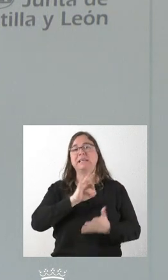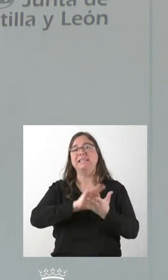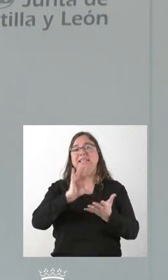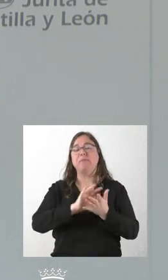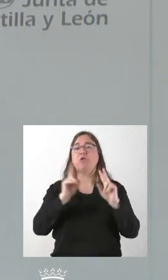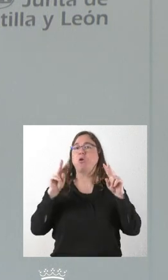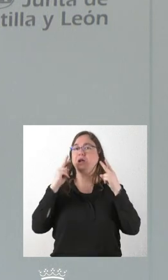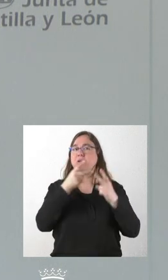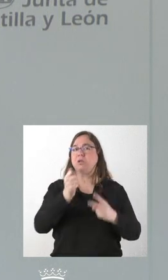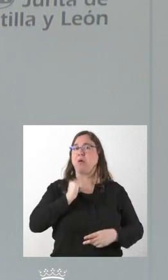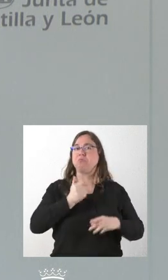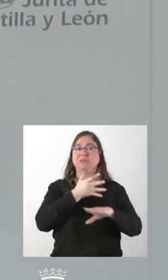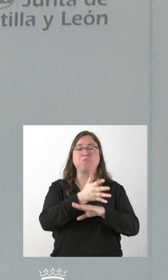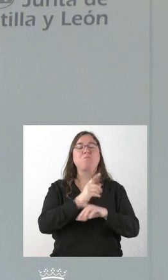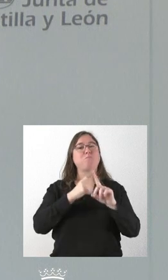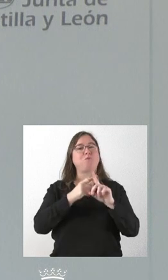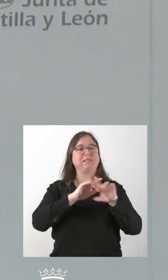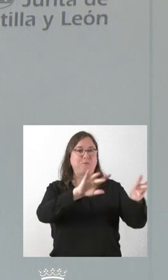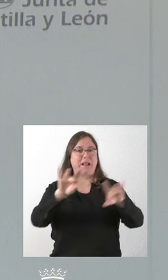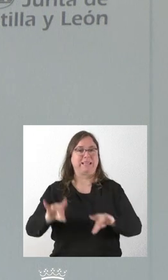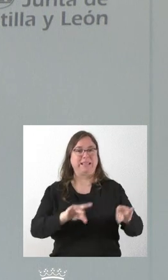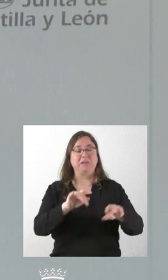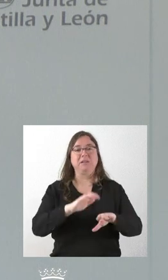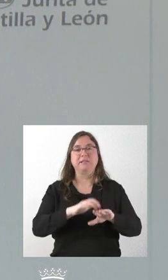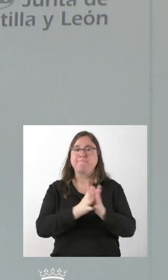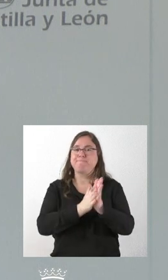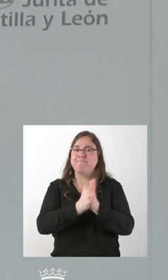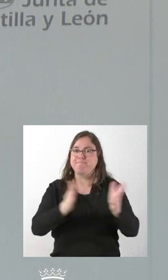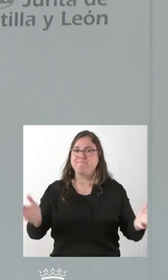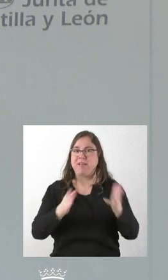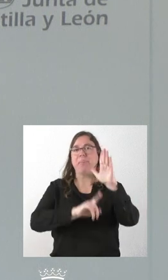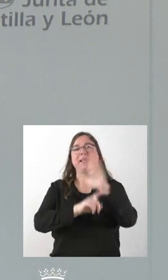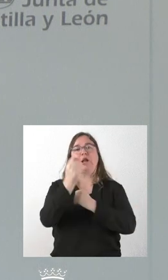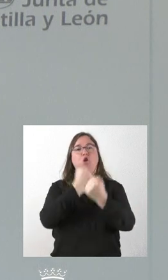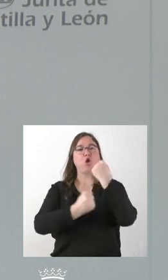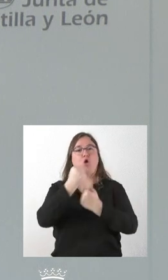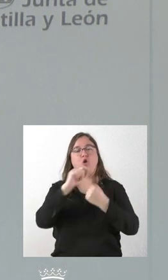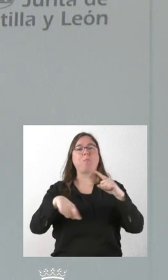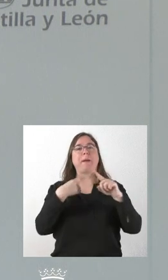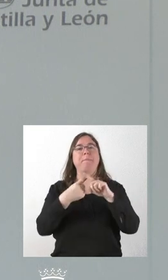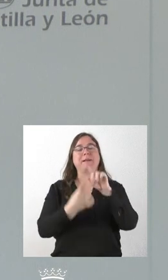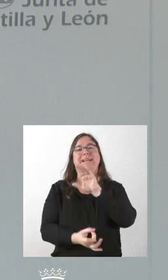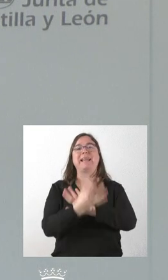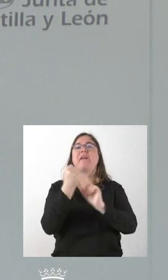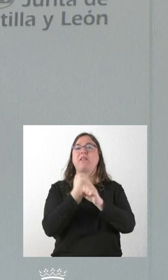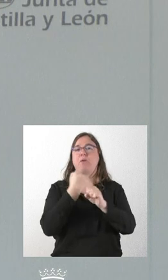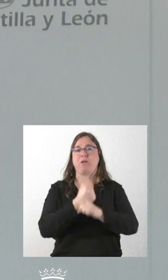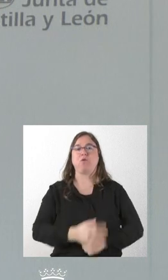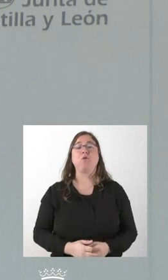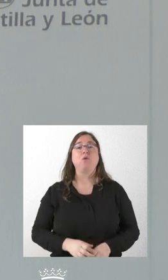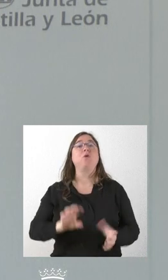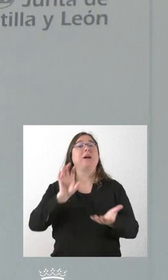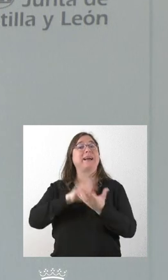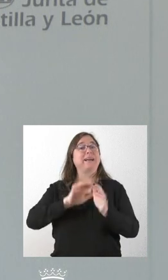restauración. Y eso siempre es positivo para un territorio en la medida que anima el desarrollo económico y la creación de empleo. Castilla y León,